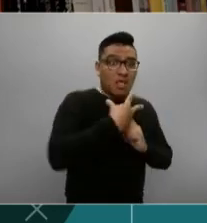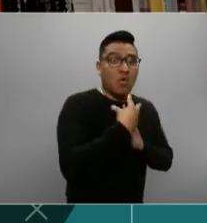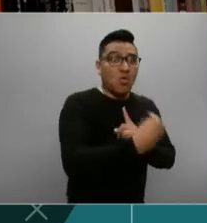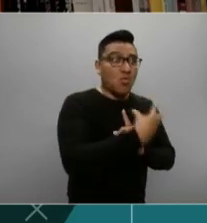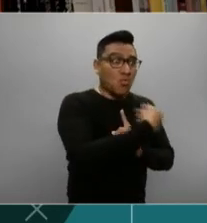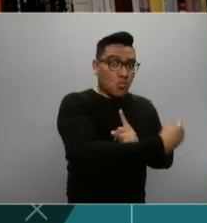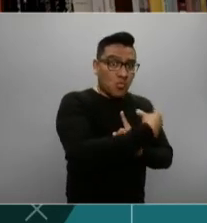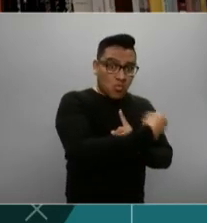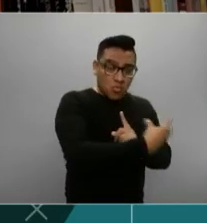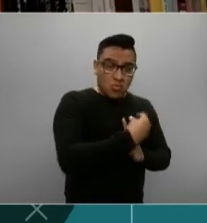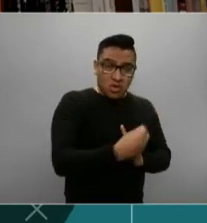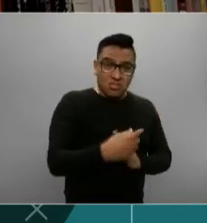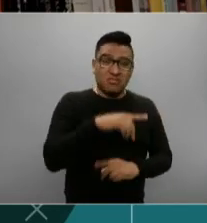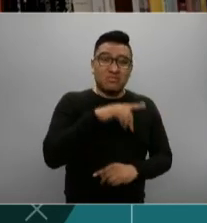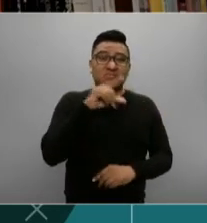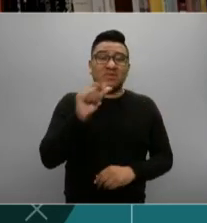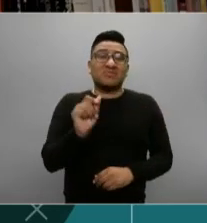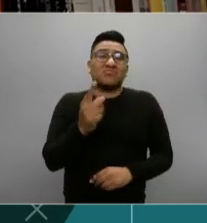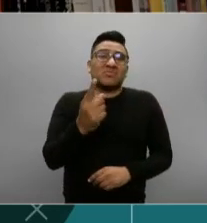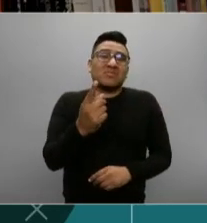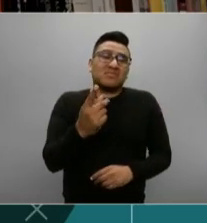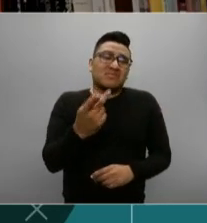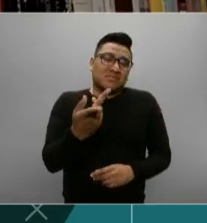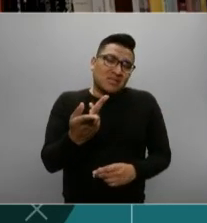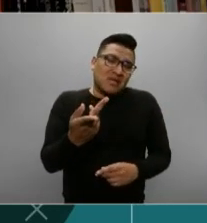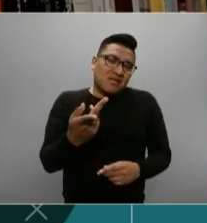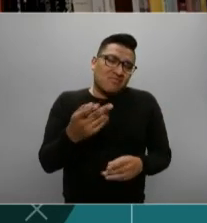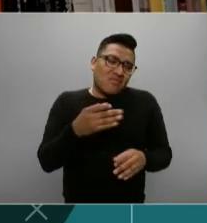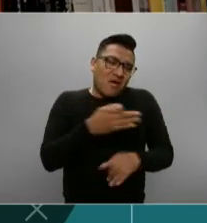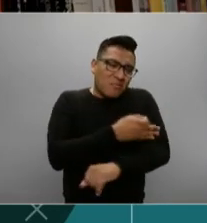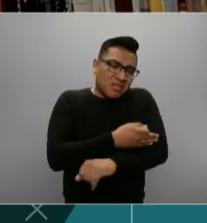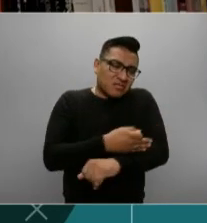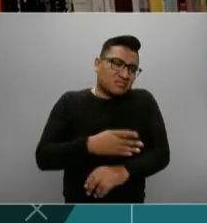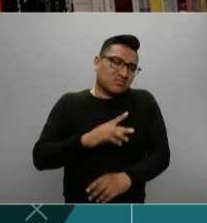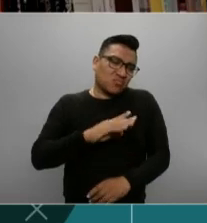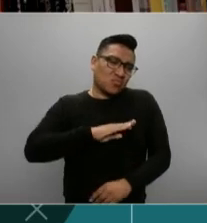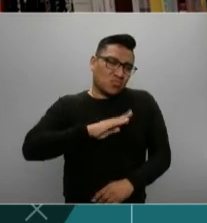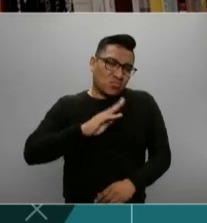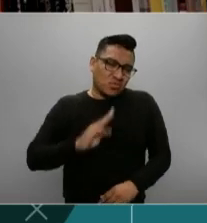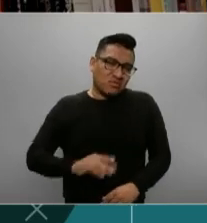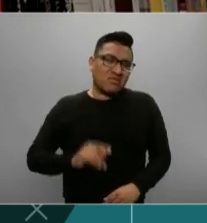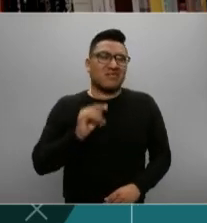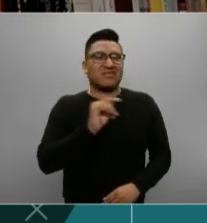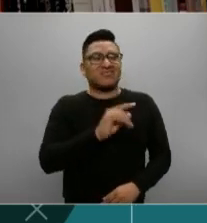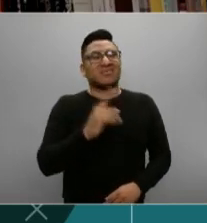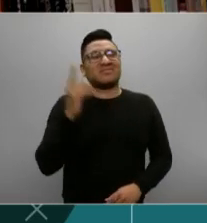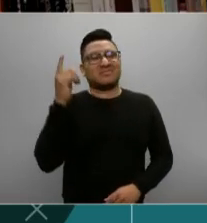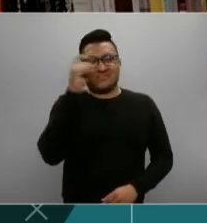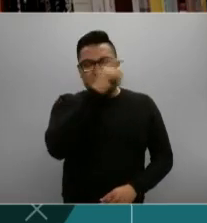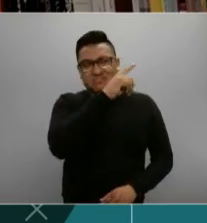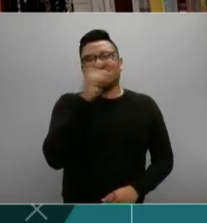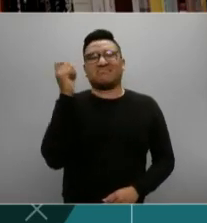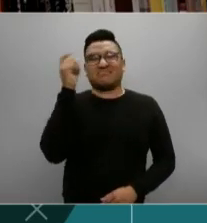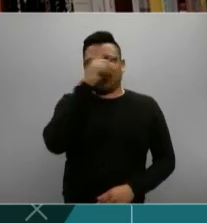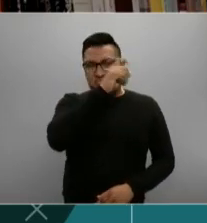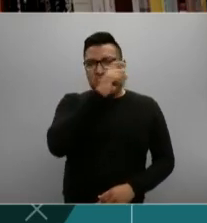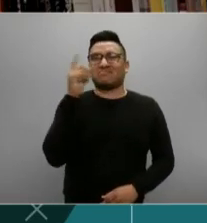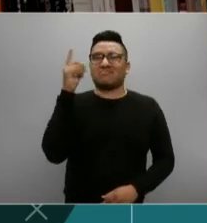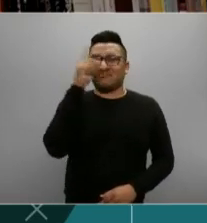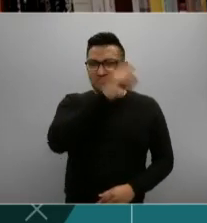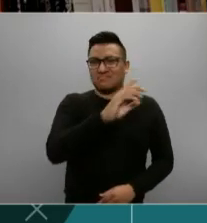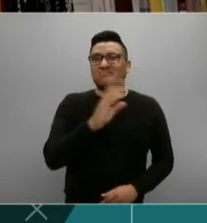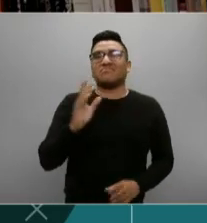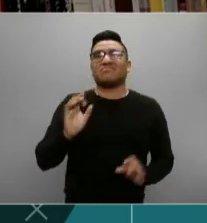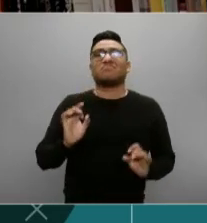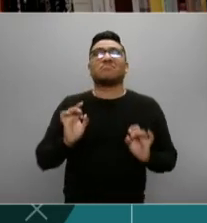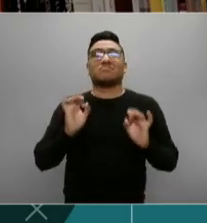bueno, realmente una situación dramática porque para muchos mexicanos allá ha sido difícil, incluso nos contaban acceder al sistema de